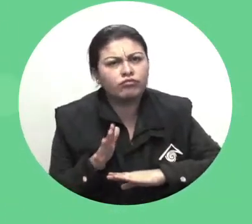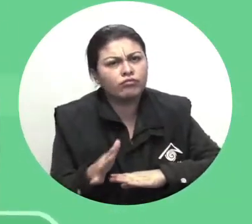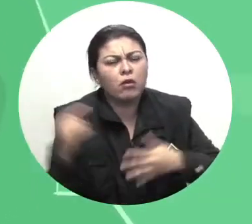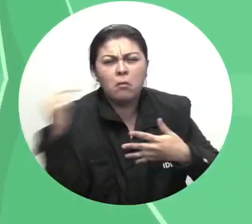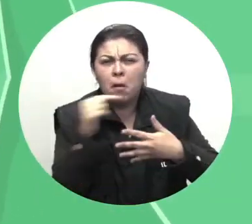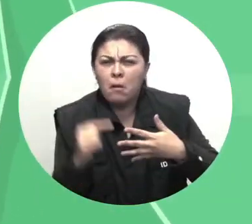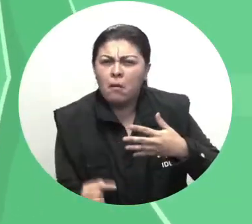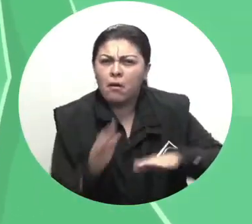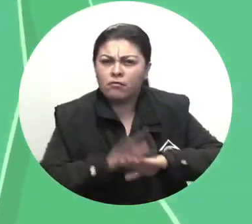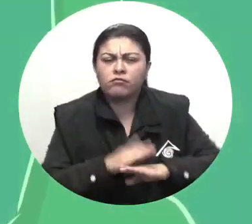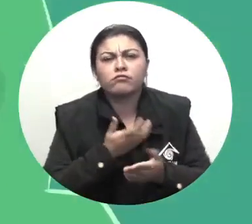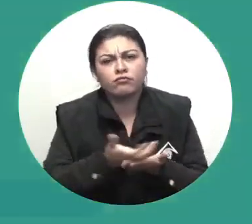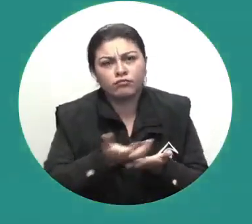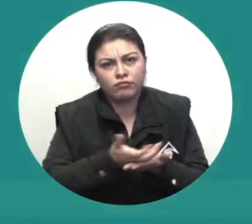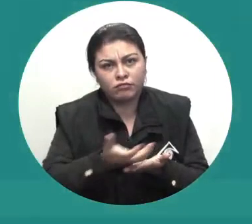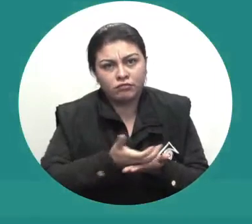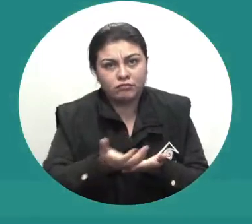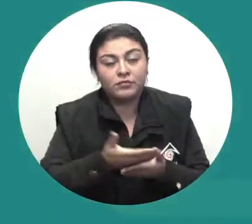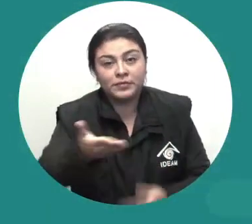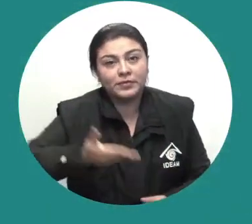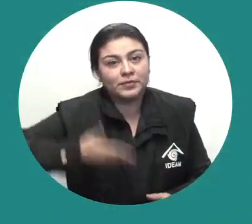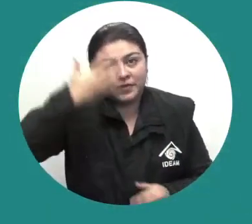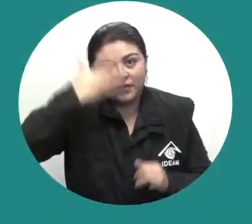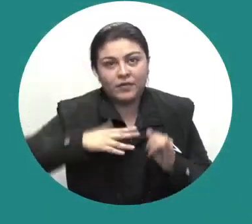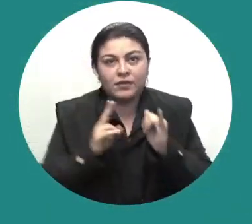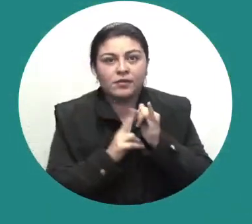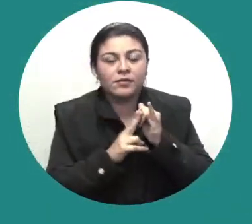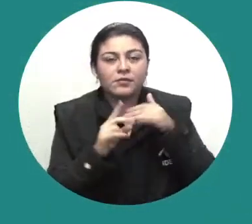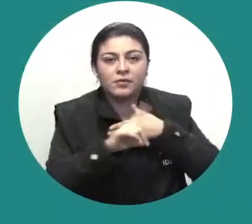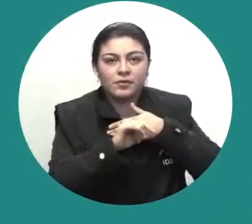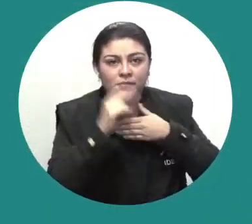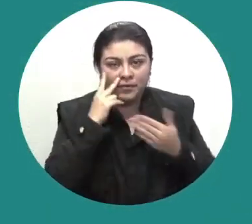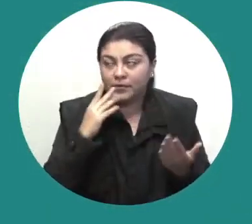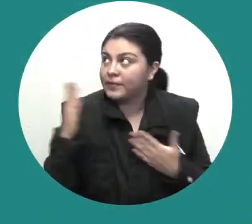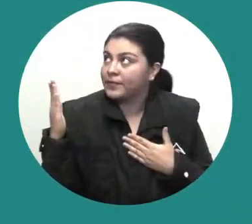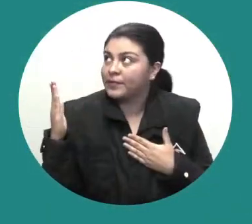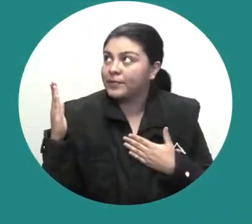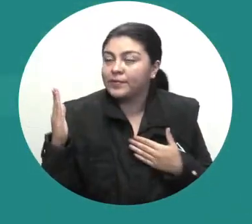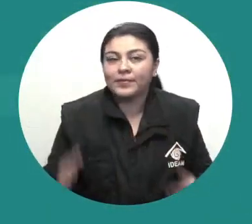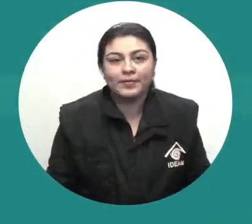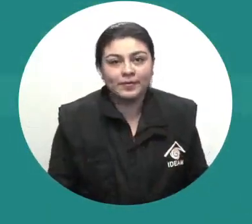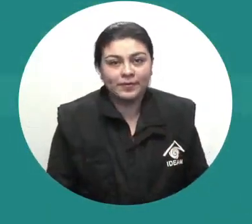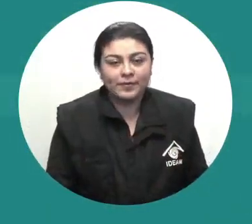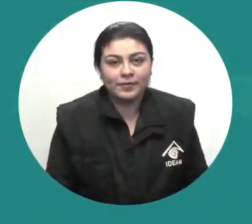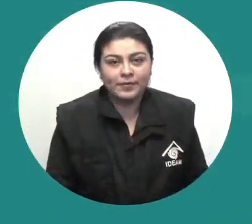recomendaciones y muchas opciones de interacción. Síganos a través de nuestras redes sociales.